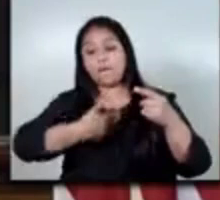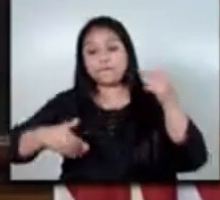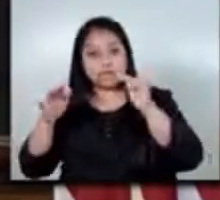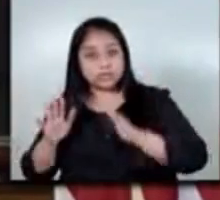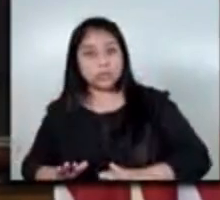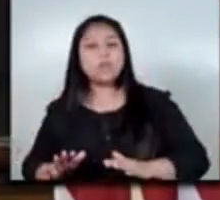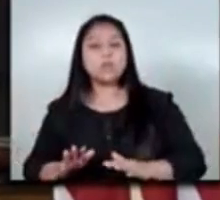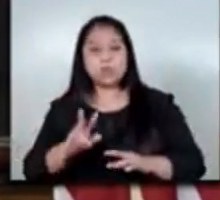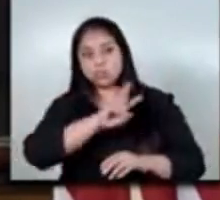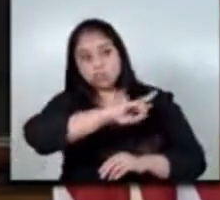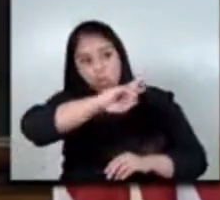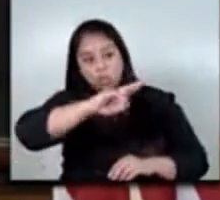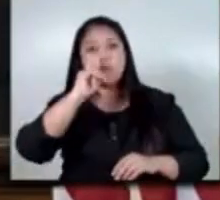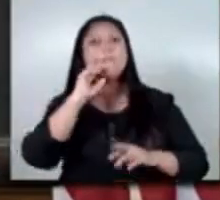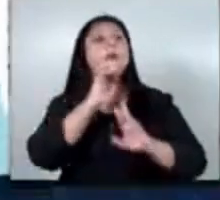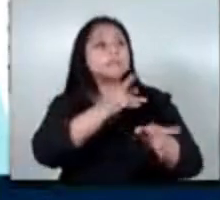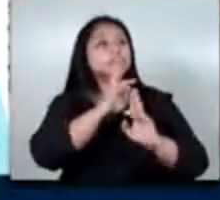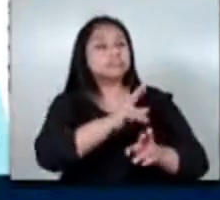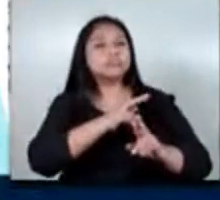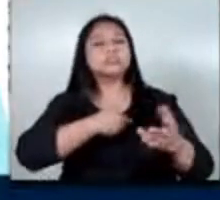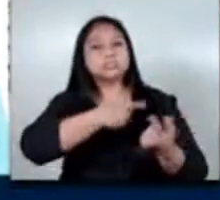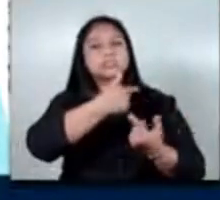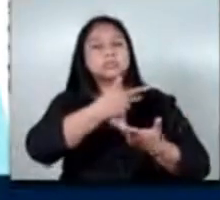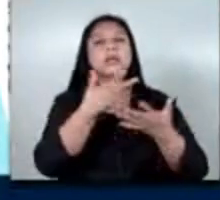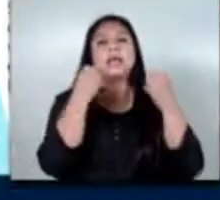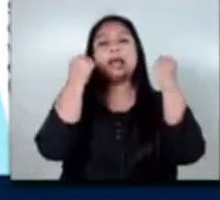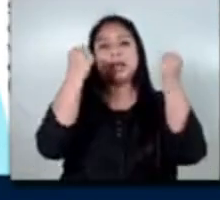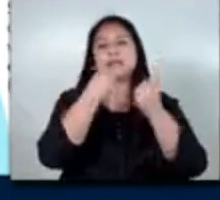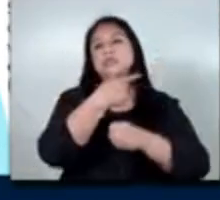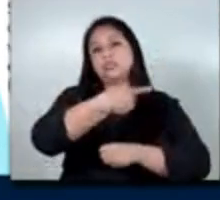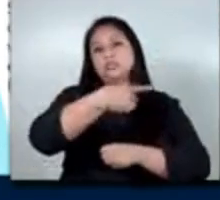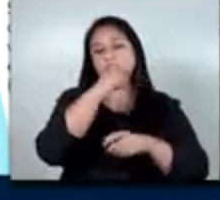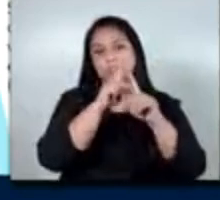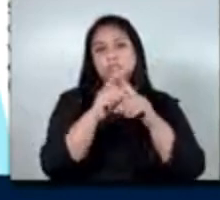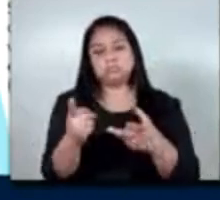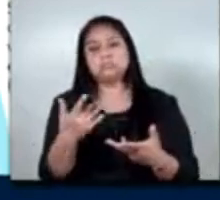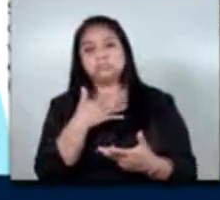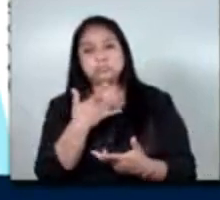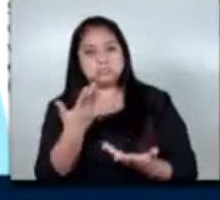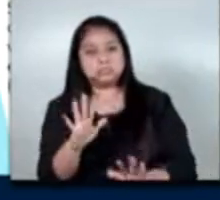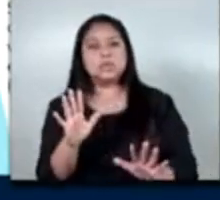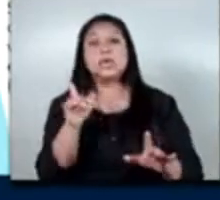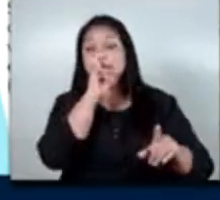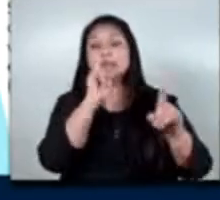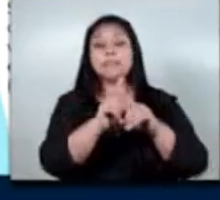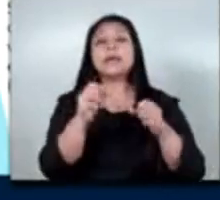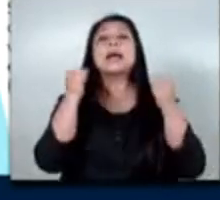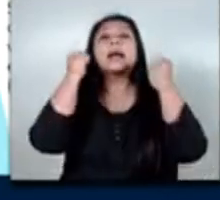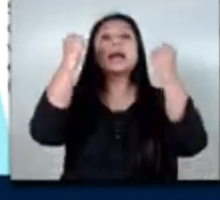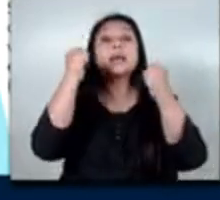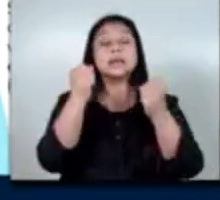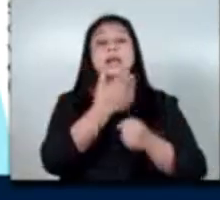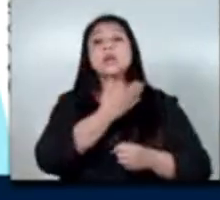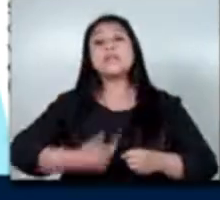doctor alejandro llamatey porque da una respuesta efectiva a una necesidad sentada y sentida y gana el gobierno del país